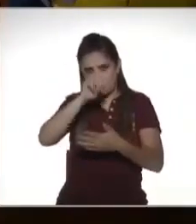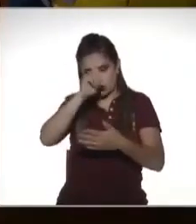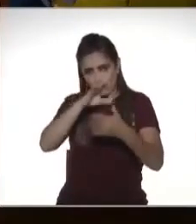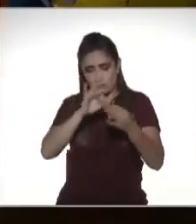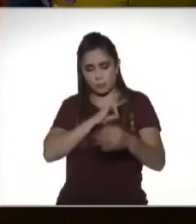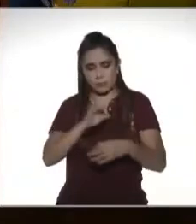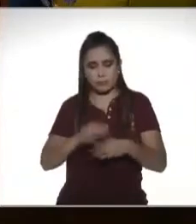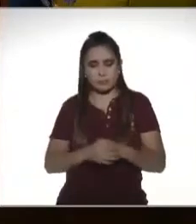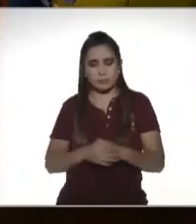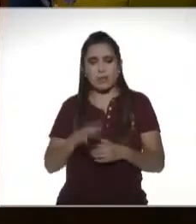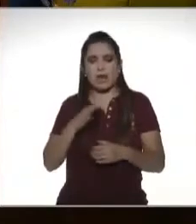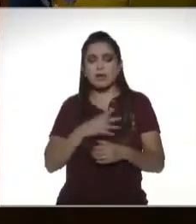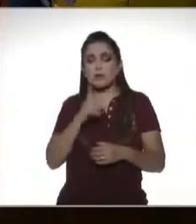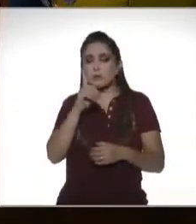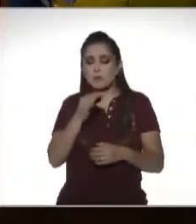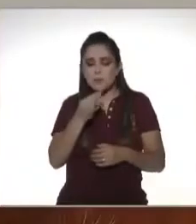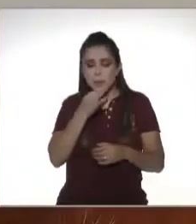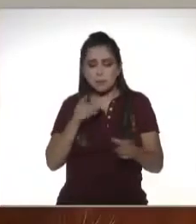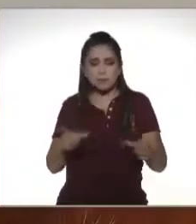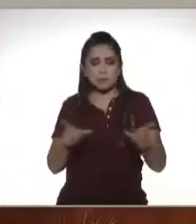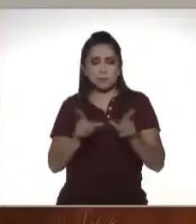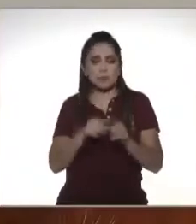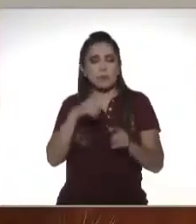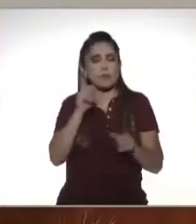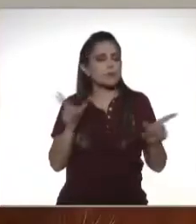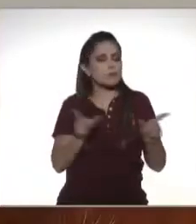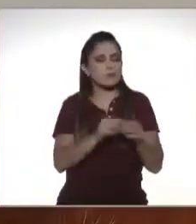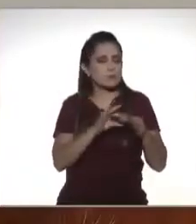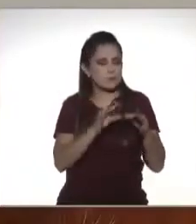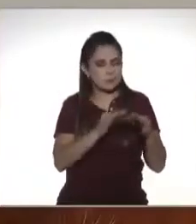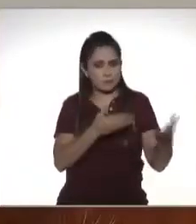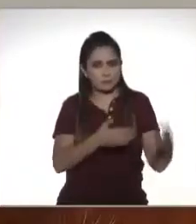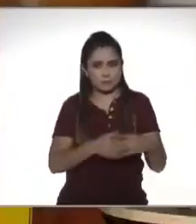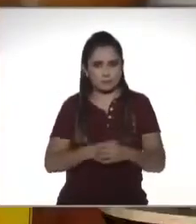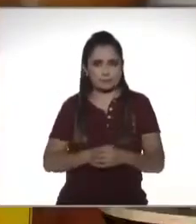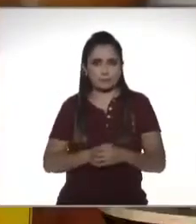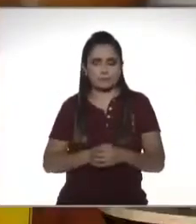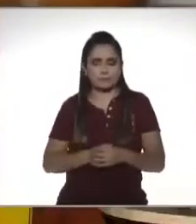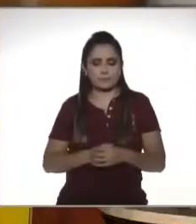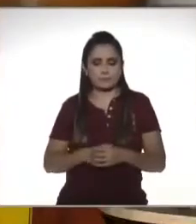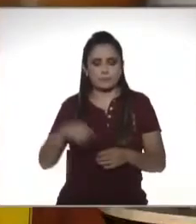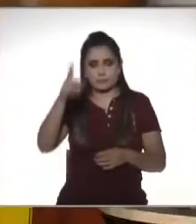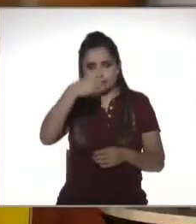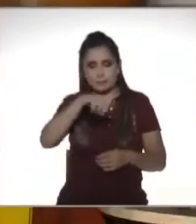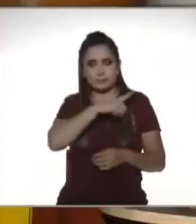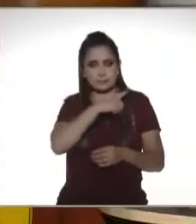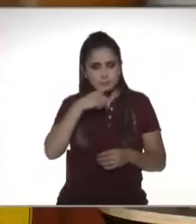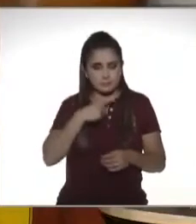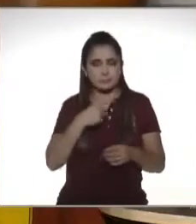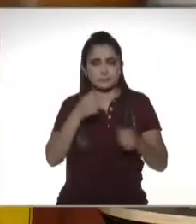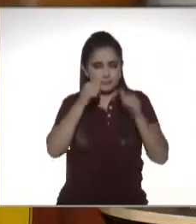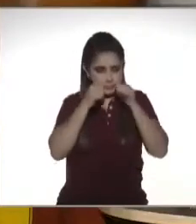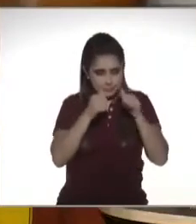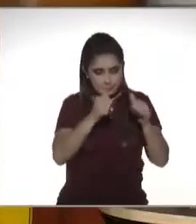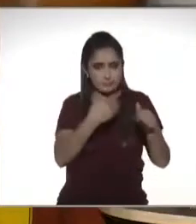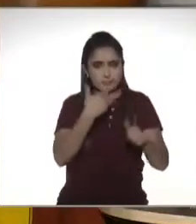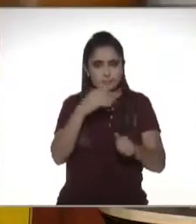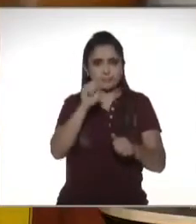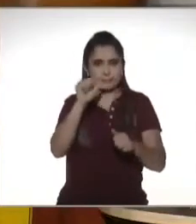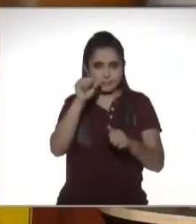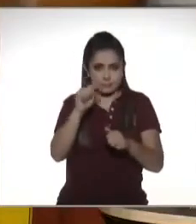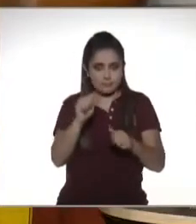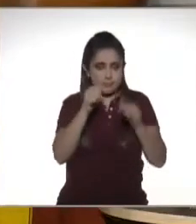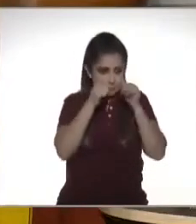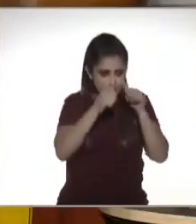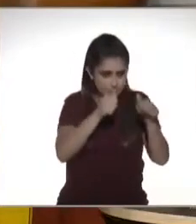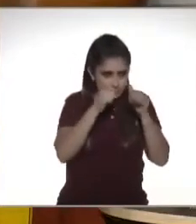nos queda un minutito para irnos pero con qué nos quedamos Virginia bueno pues con que se actualicen estén al pendiente de todas las publicaciones